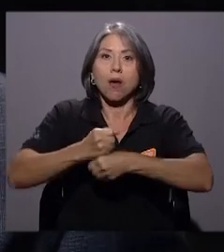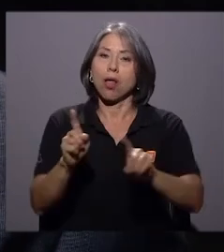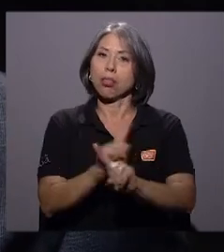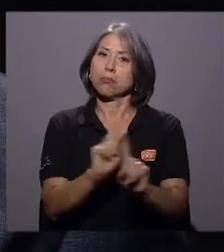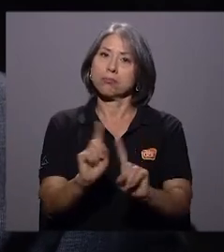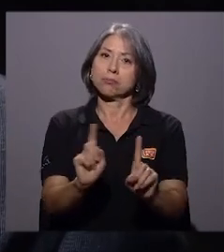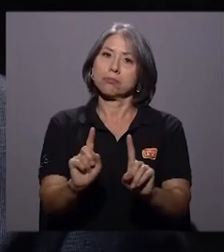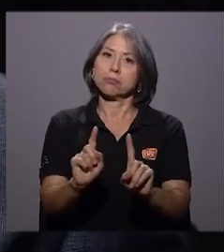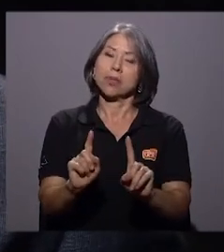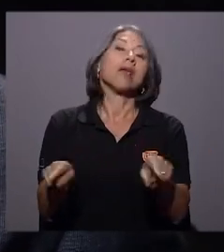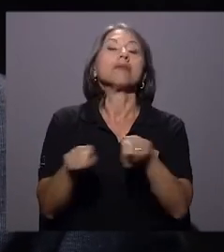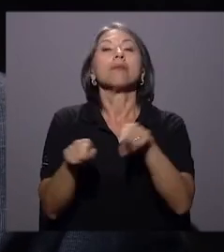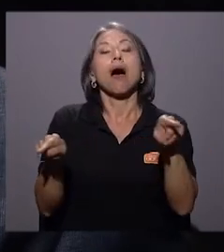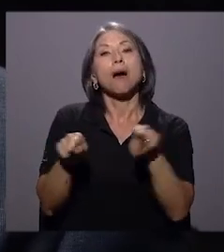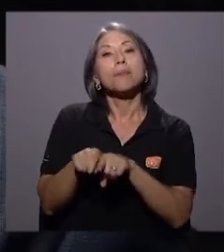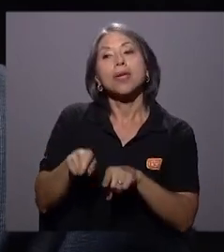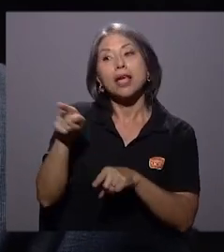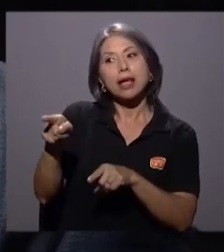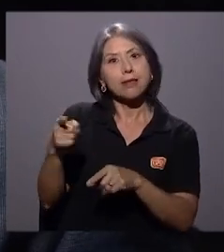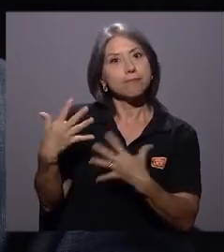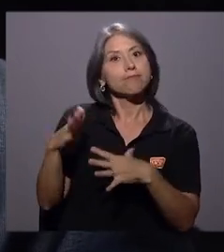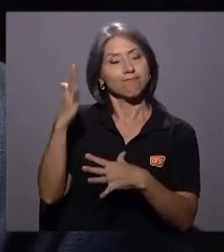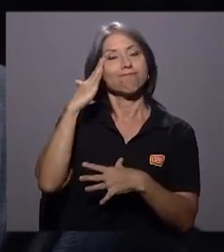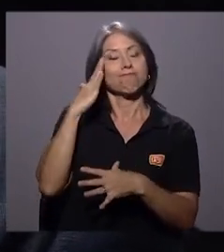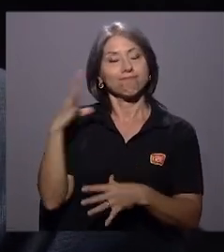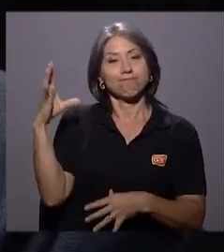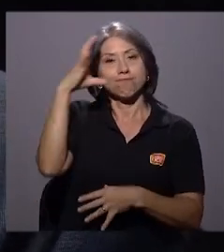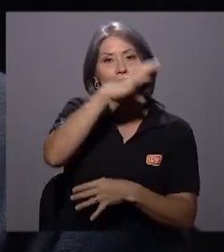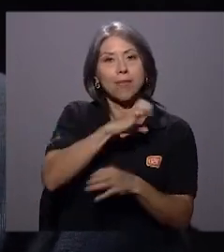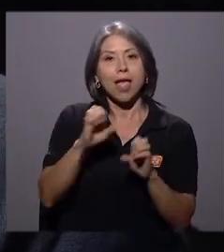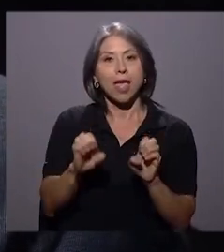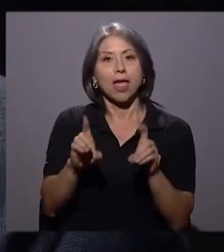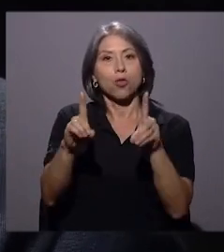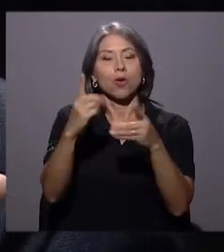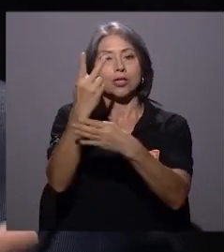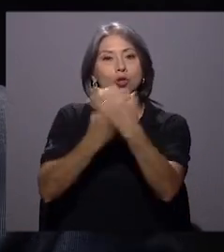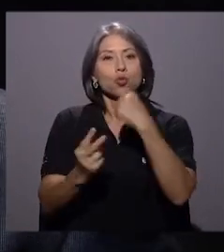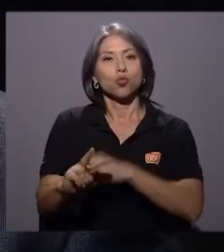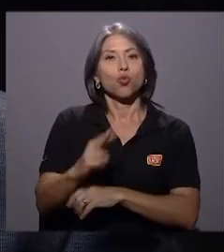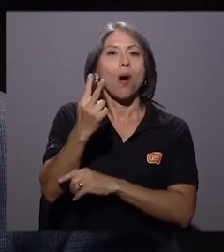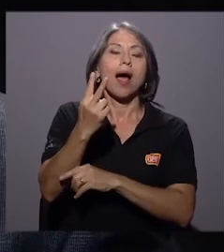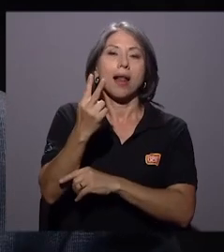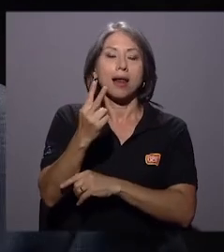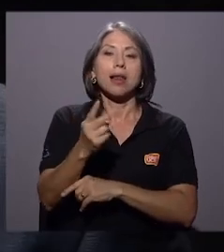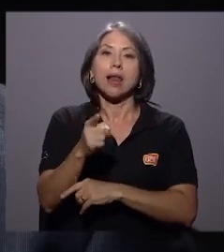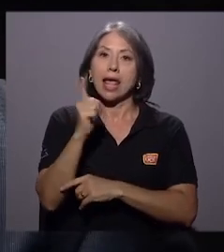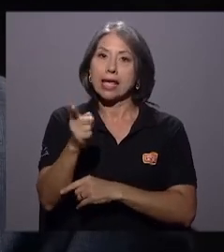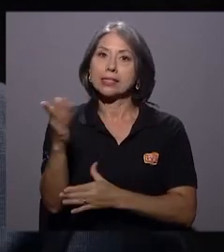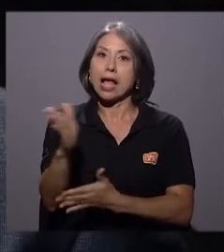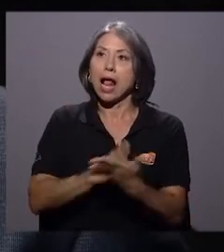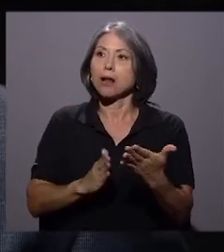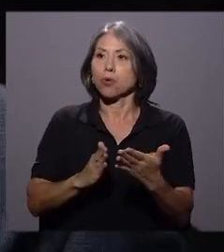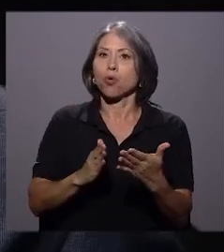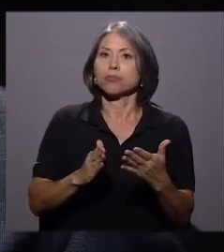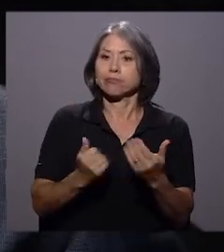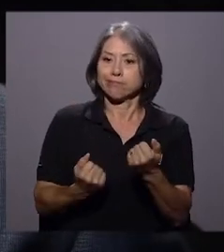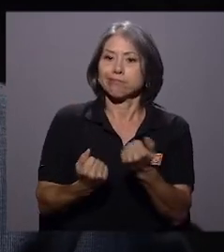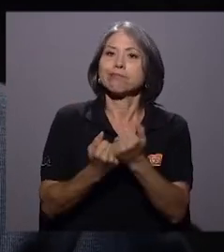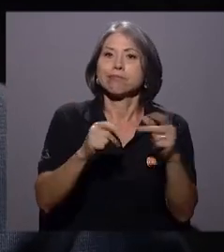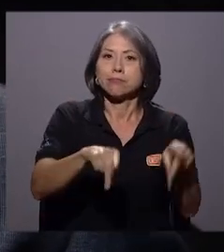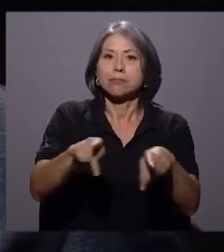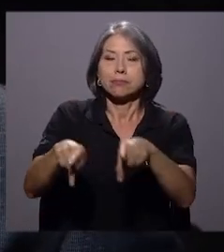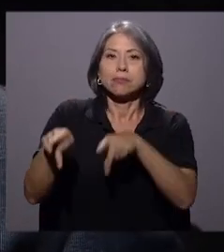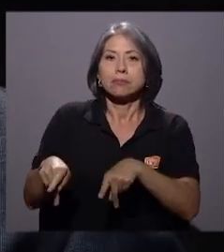fundamentó la teoría de que la educación dual pues es una naturaleza de carácter civil fue que nosotros